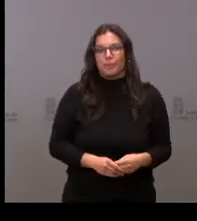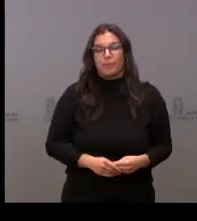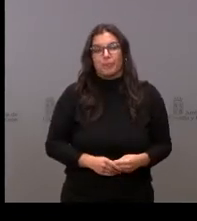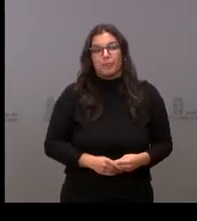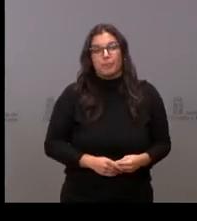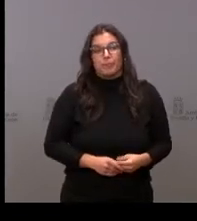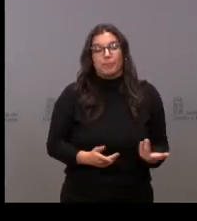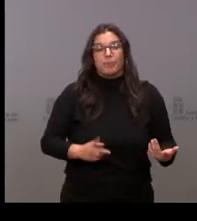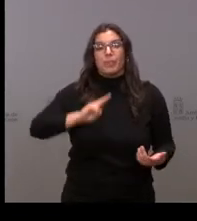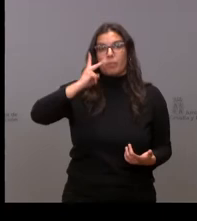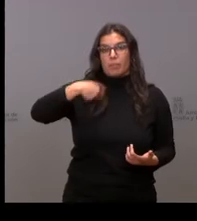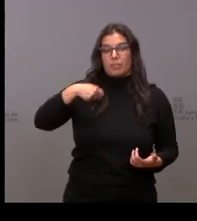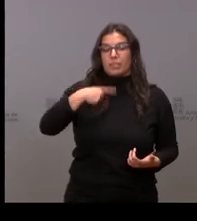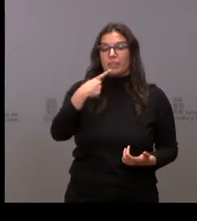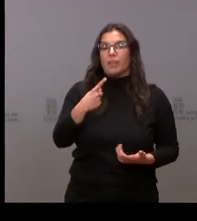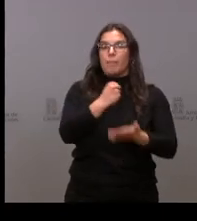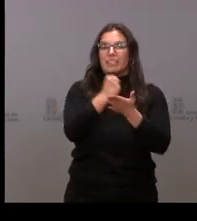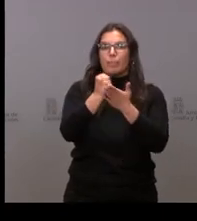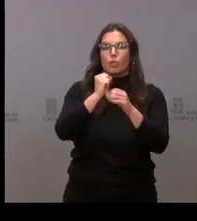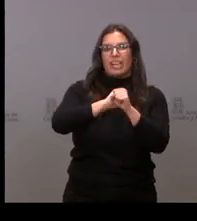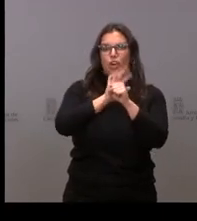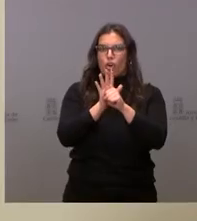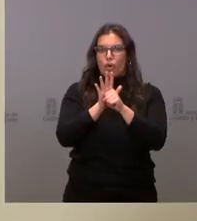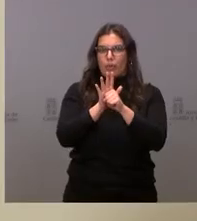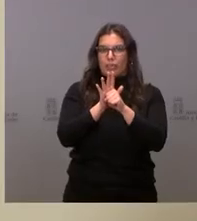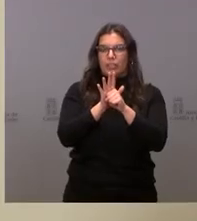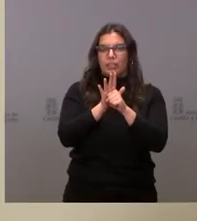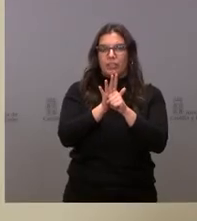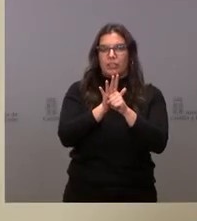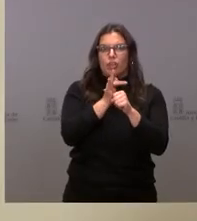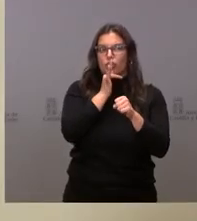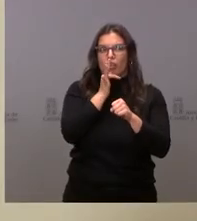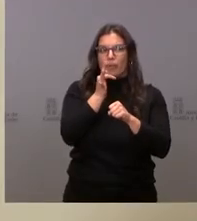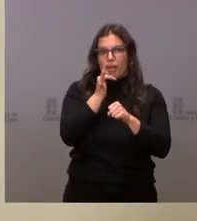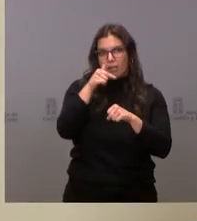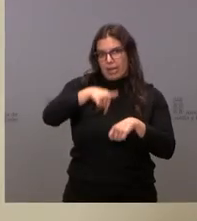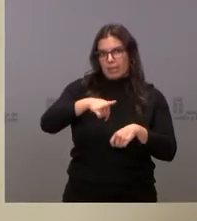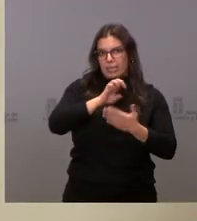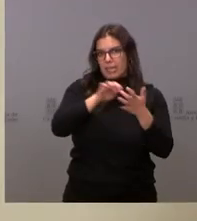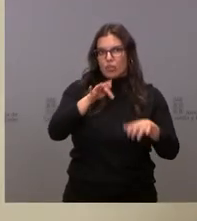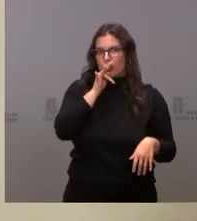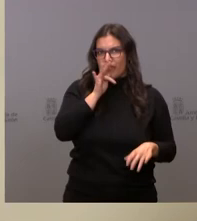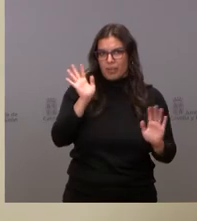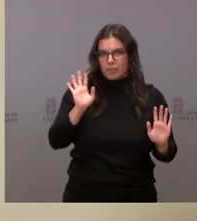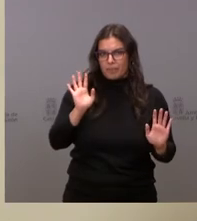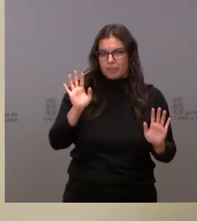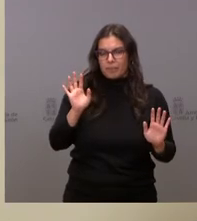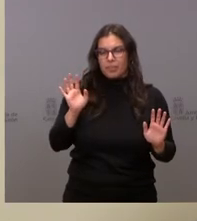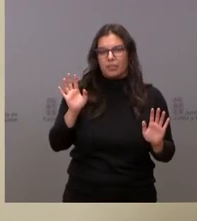Bien, como usted sabe, el pasaporte COVID no está instaurado en esta comunidad. En cualquier caso, no estaría